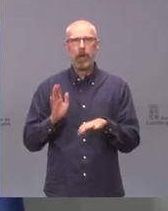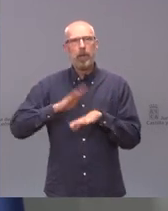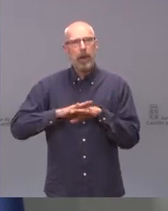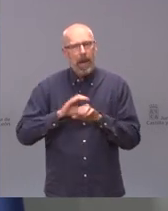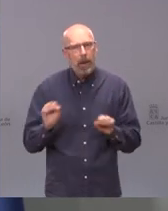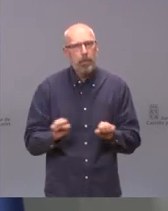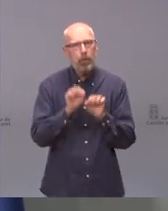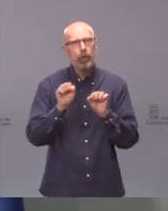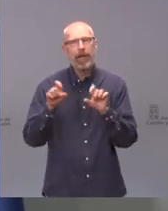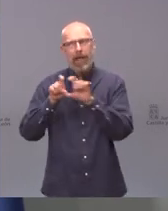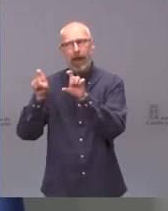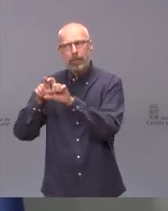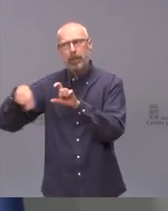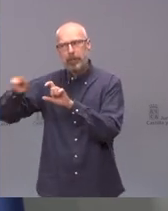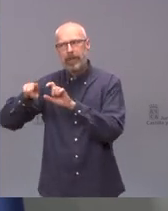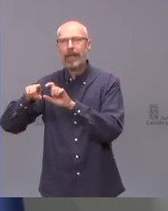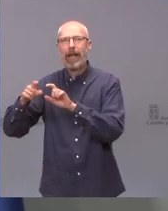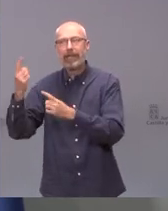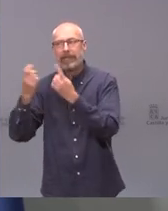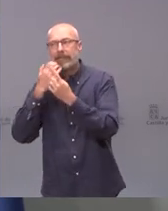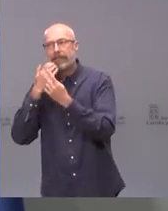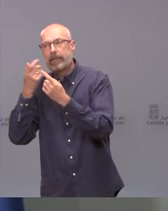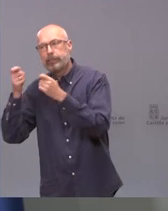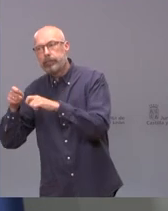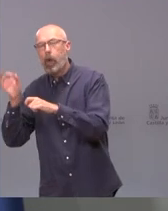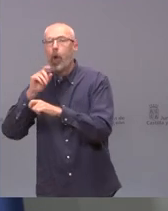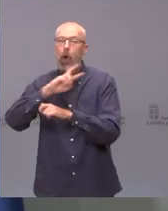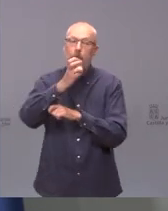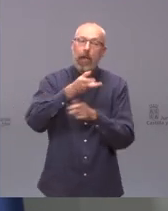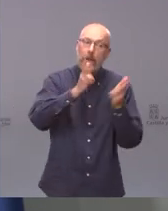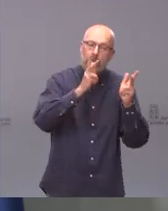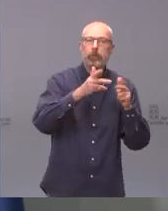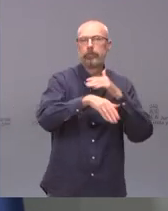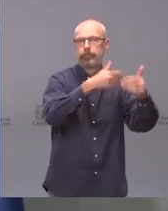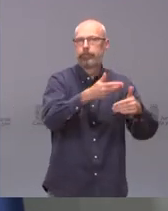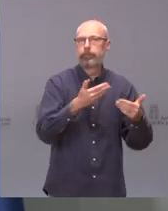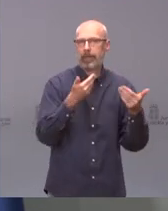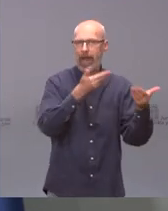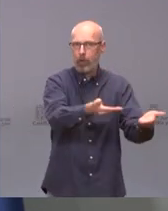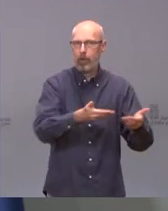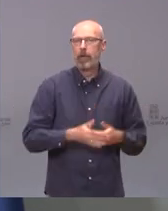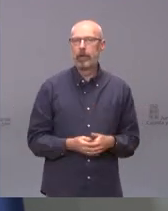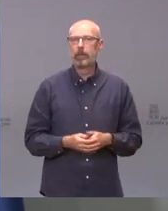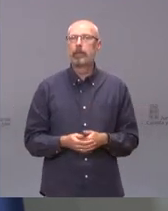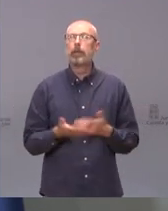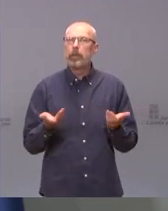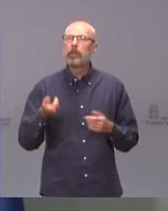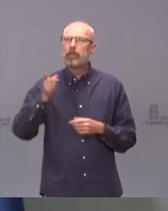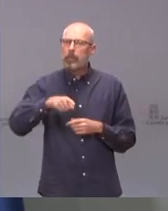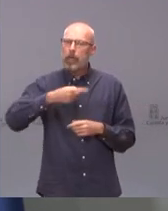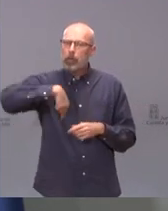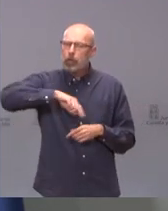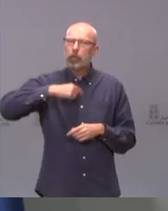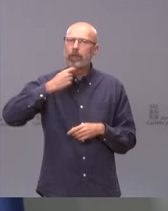a los sectores. Pero sí que también les decimos a la población y además somos conscientes de que nuestra población es bastante más